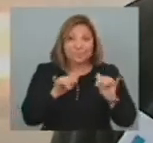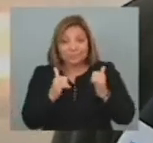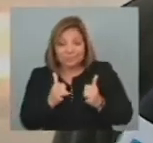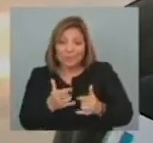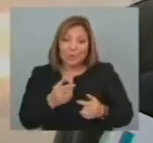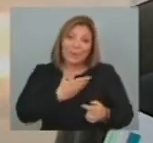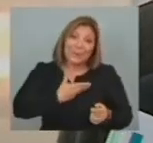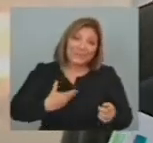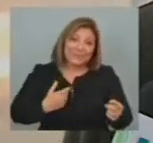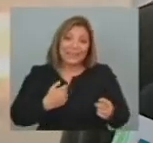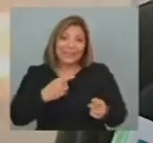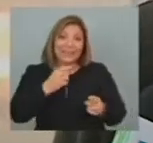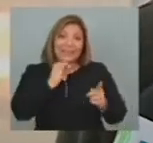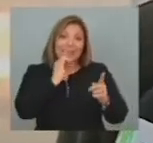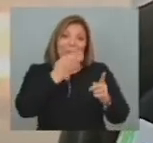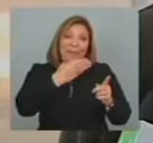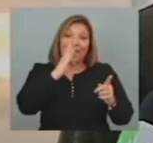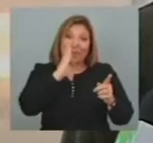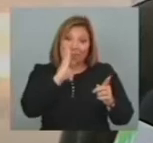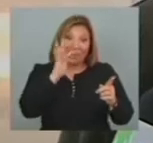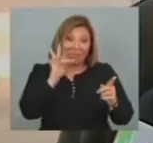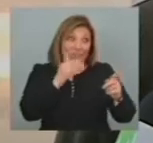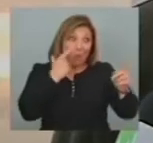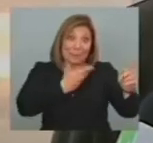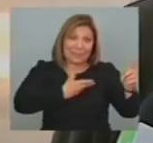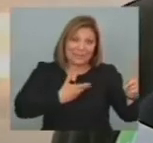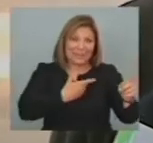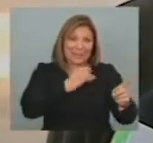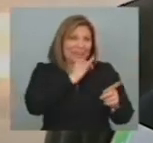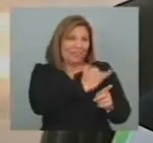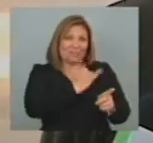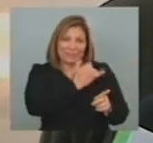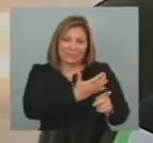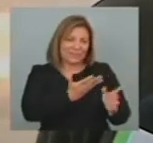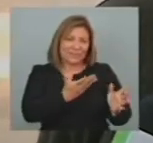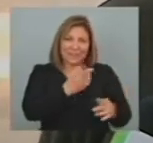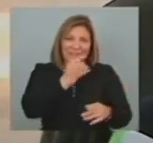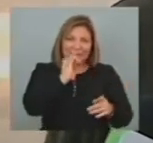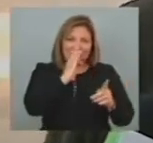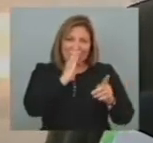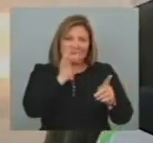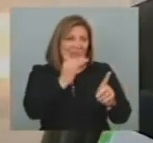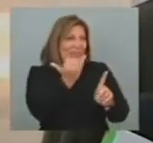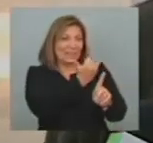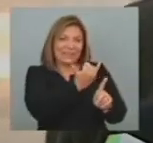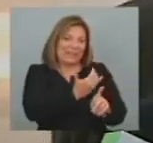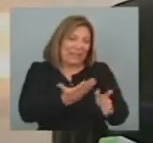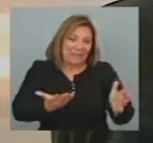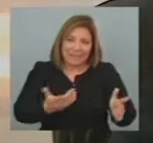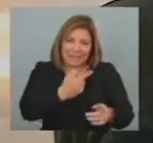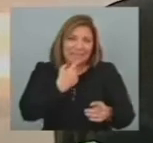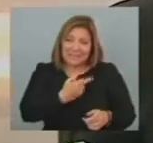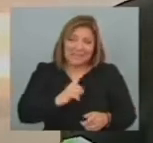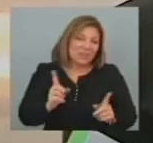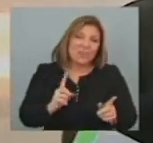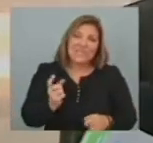el presidente De YPF Sobre La información Que le estaba dando YPF A la presidenta Argentina Pero no Le